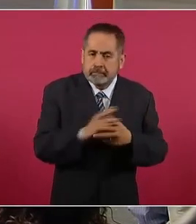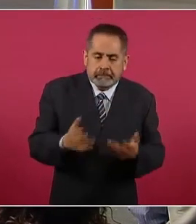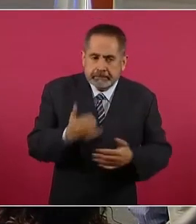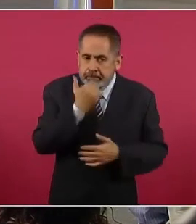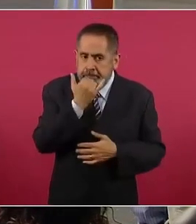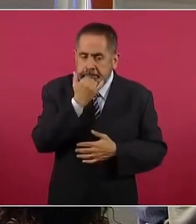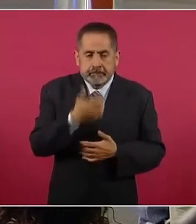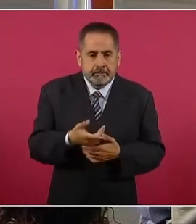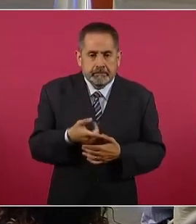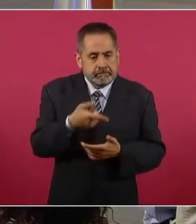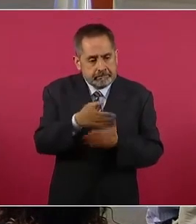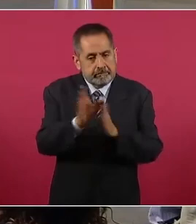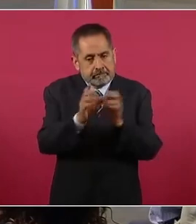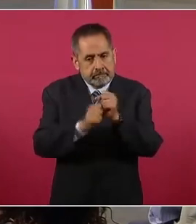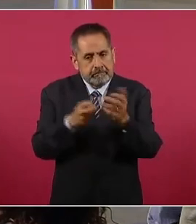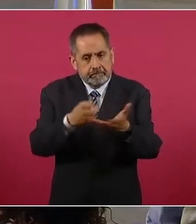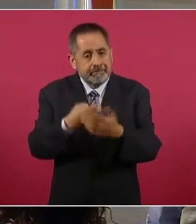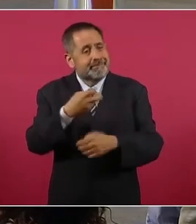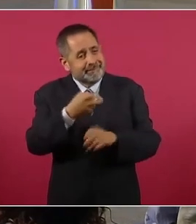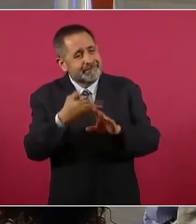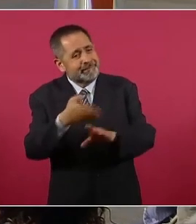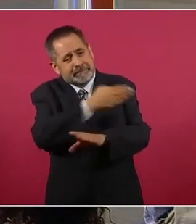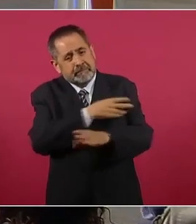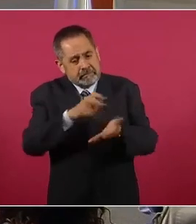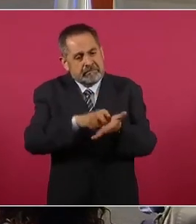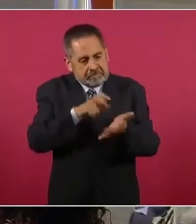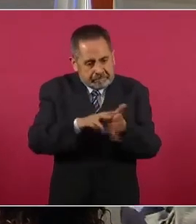Así está la Constitución, eso fue lo que hicieron.